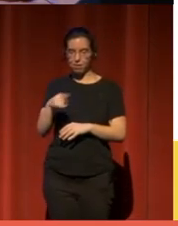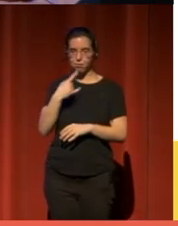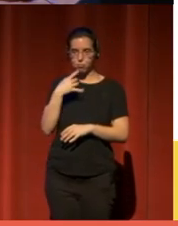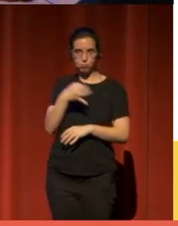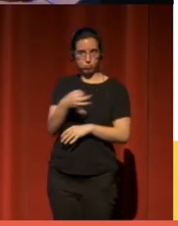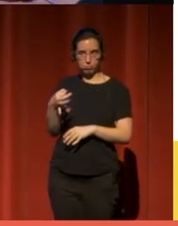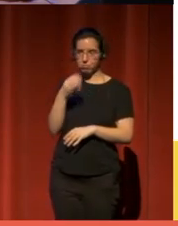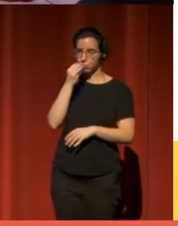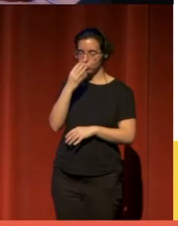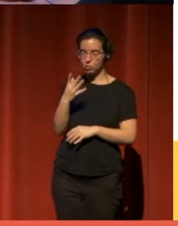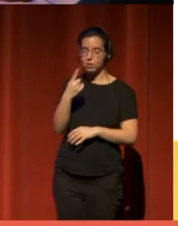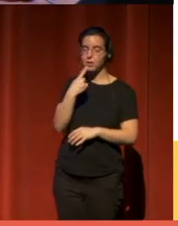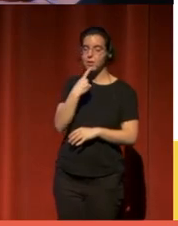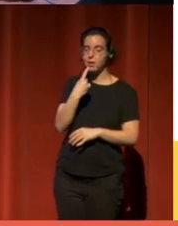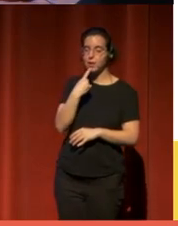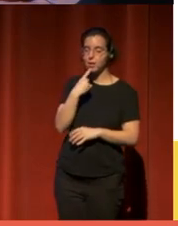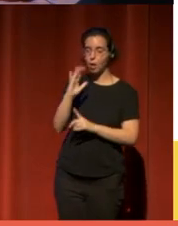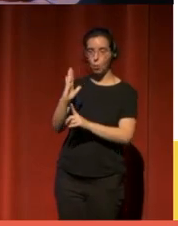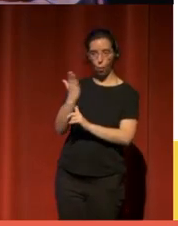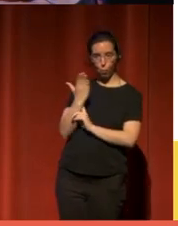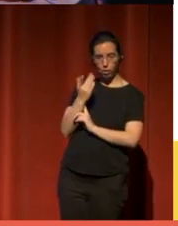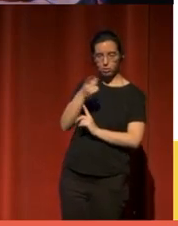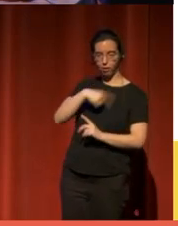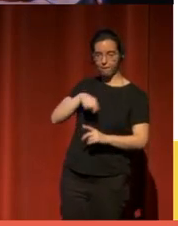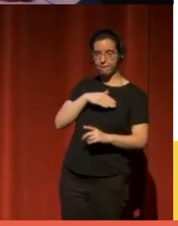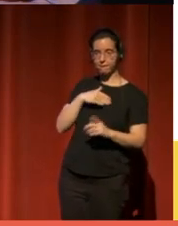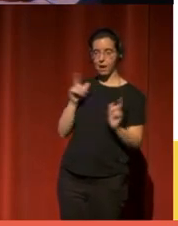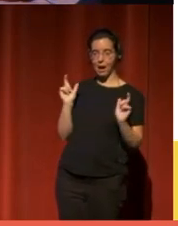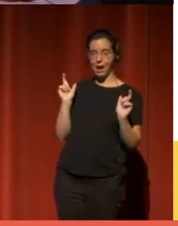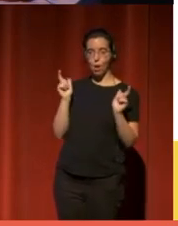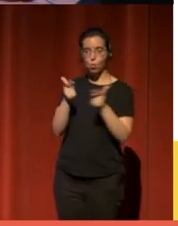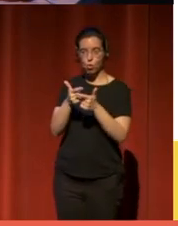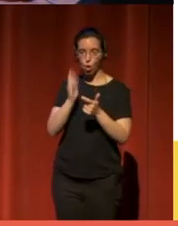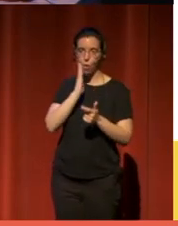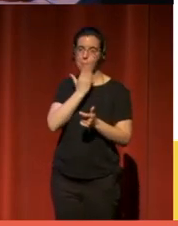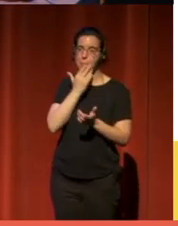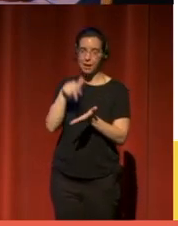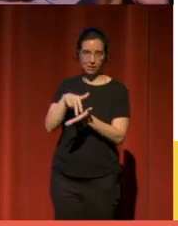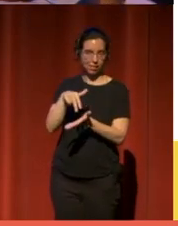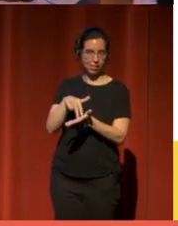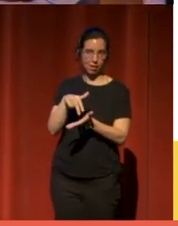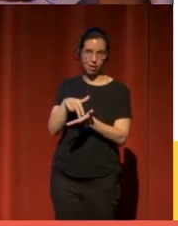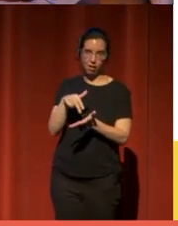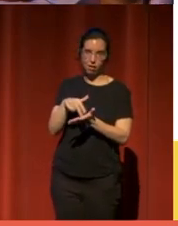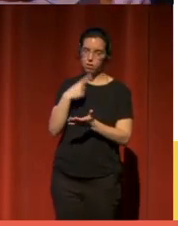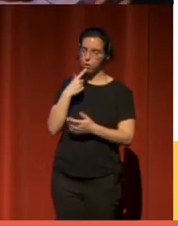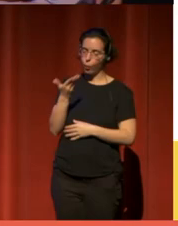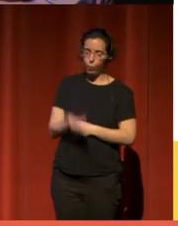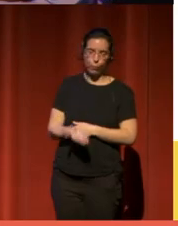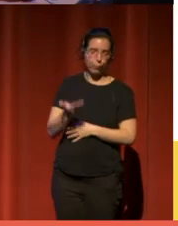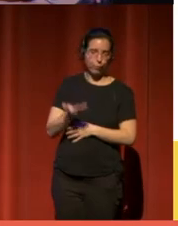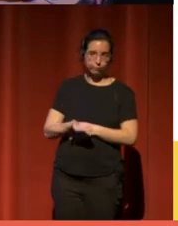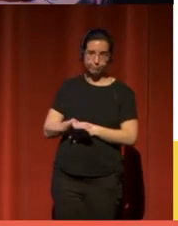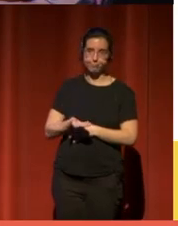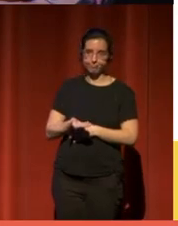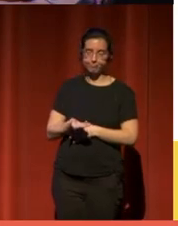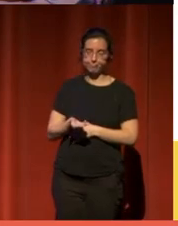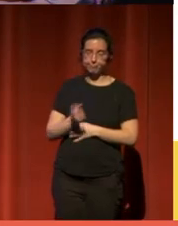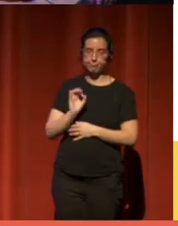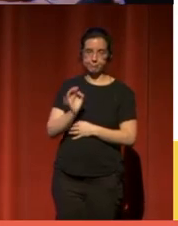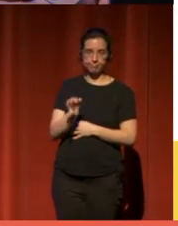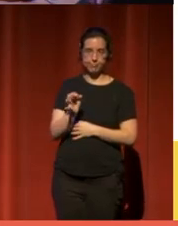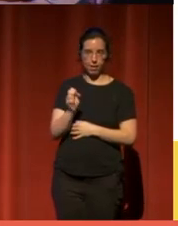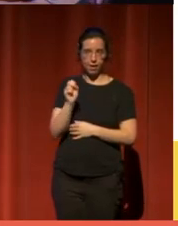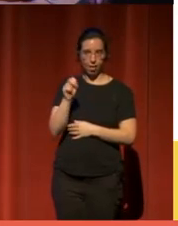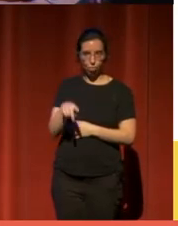propuso que en la medida de lo posible nos reuniésemos presencialmente. Le daba mucha importancia a esto y realmente